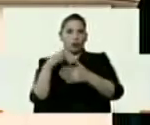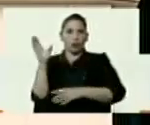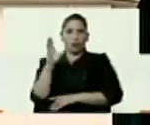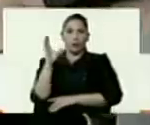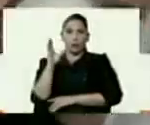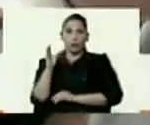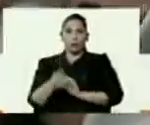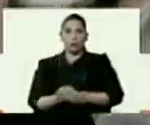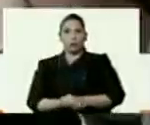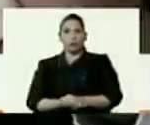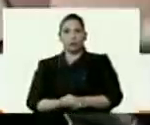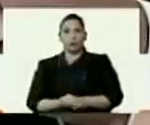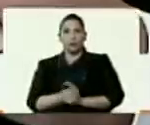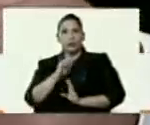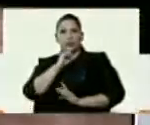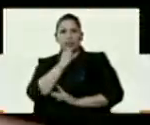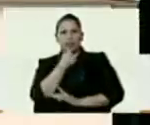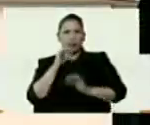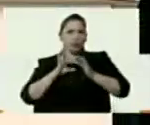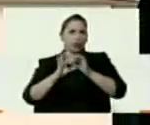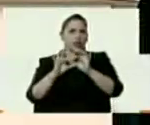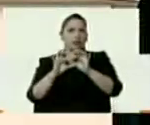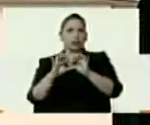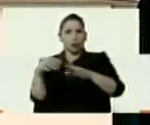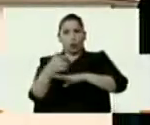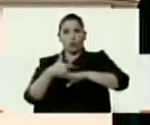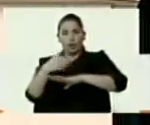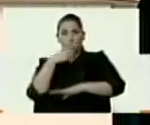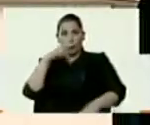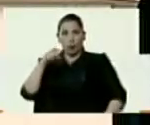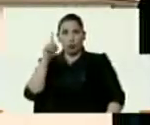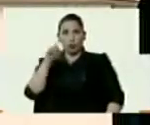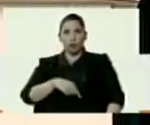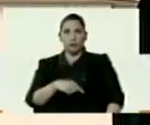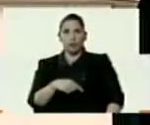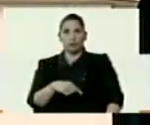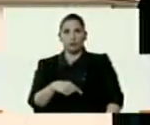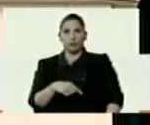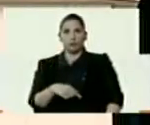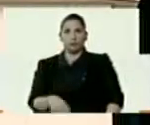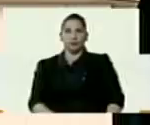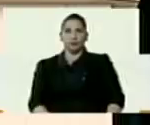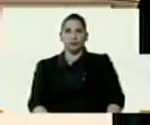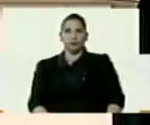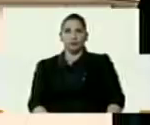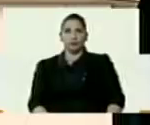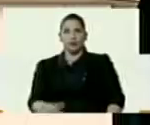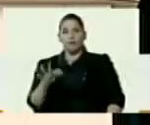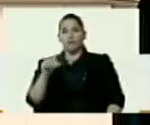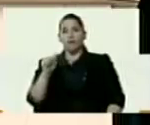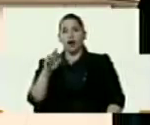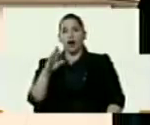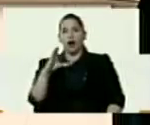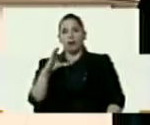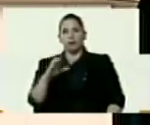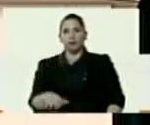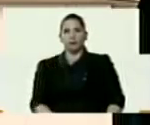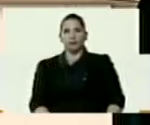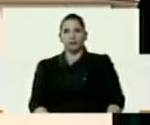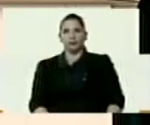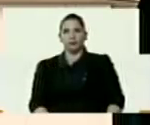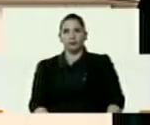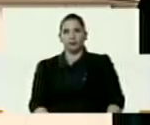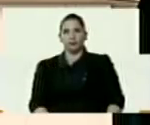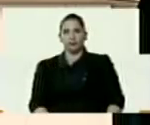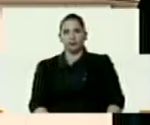Colombia, los secretos de la alianza entre el gobierno de Maduro y las disidencias de la FARC. Las disidencias